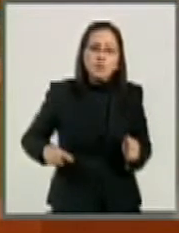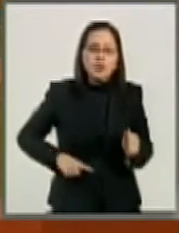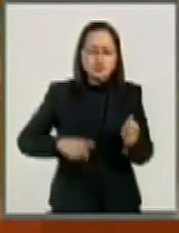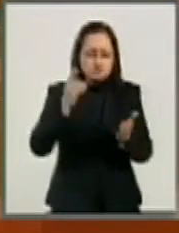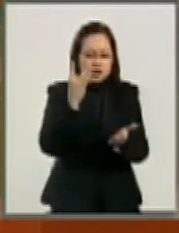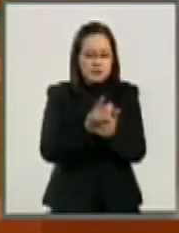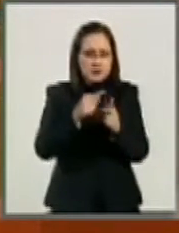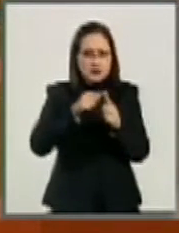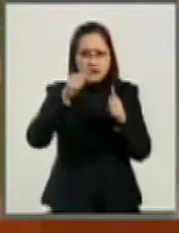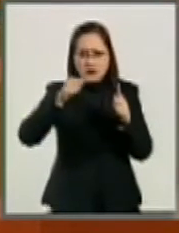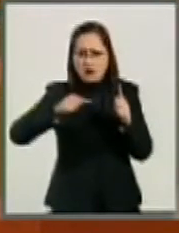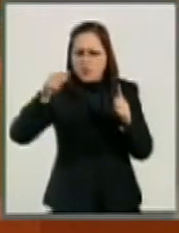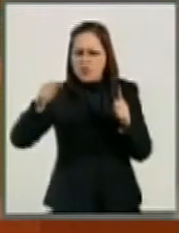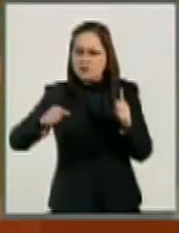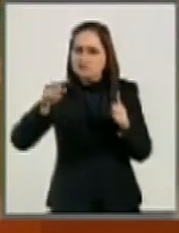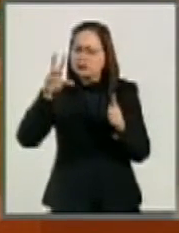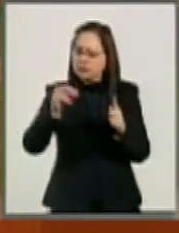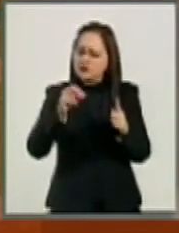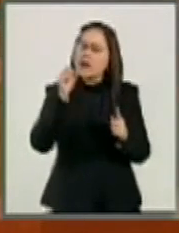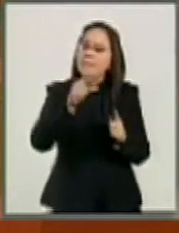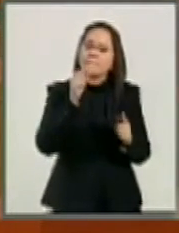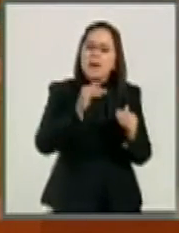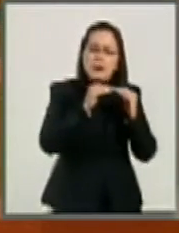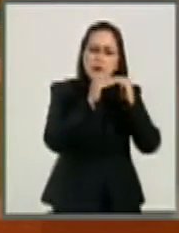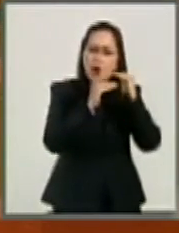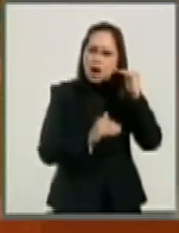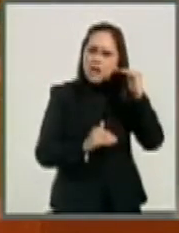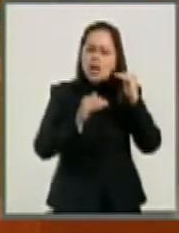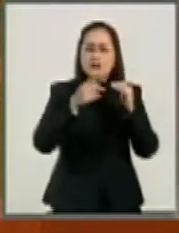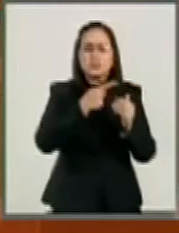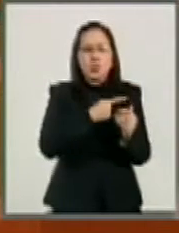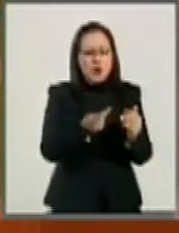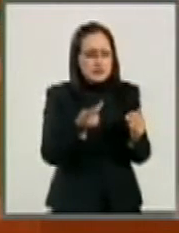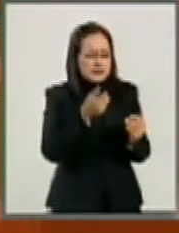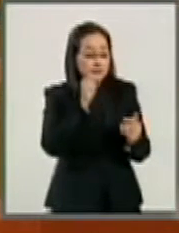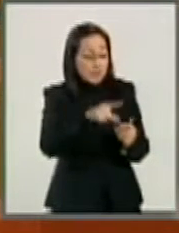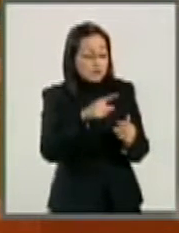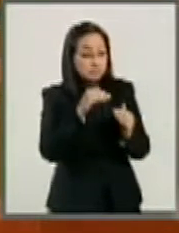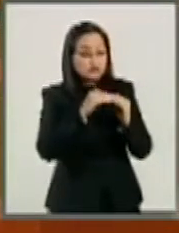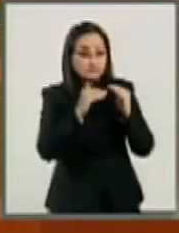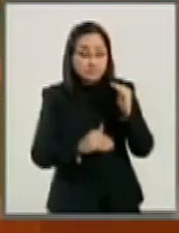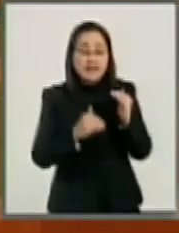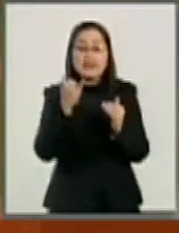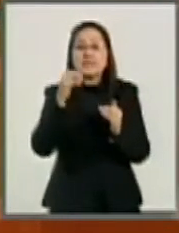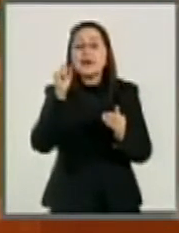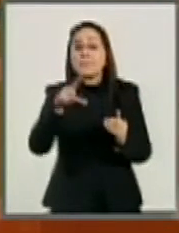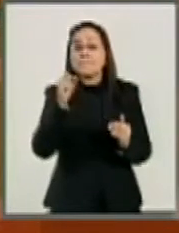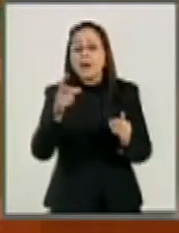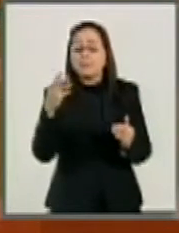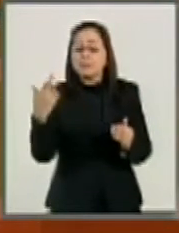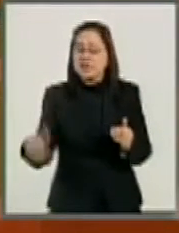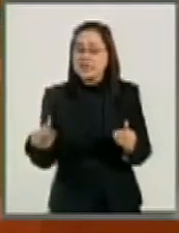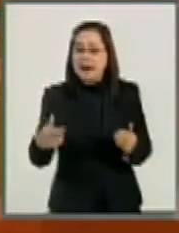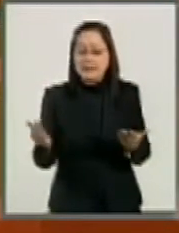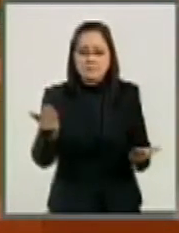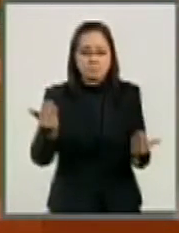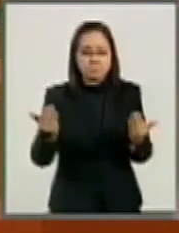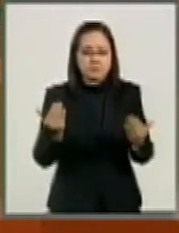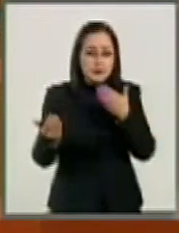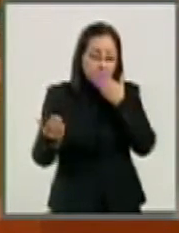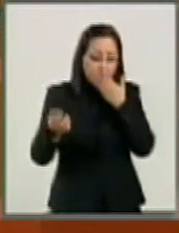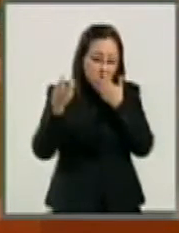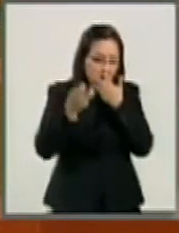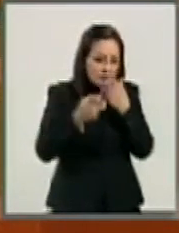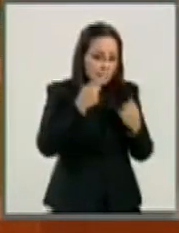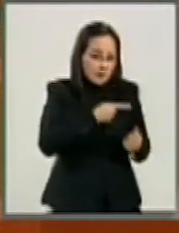sólo la pobreza, sino también la desigualdad y la acumulación de la riqueza. Gracias al CONEVAL, sabemos que la